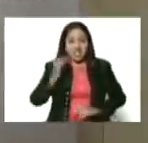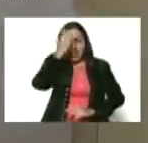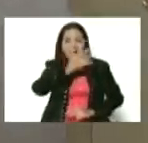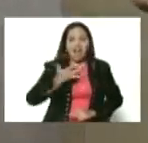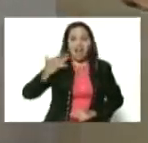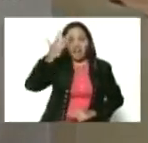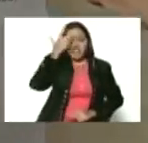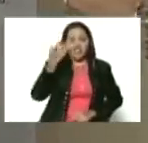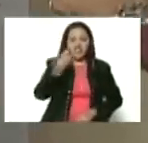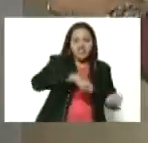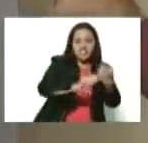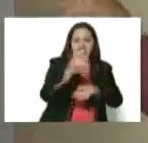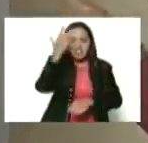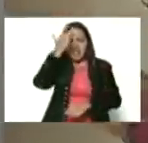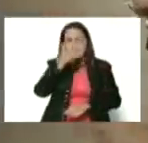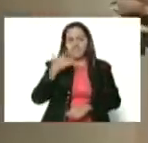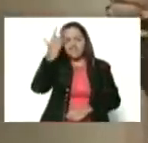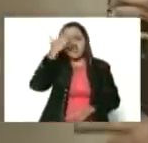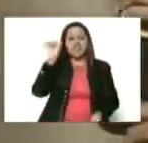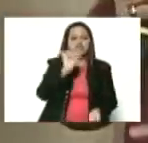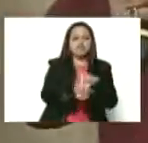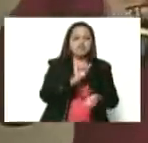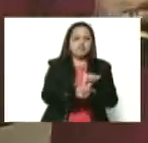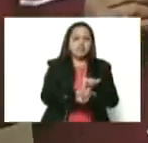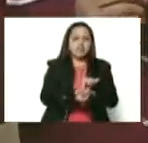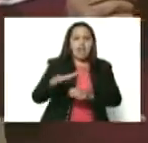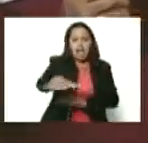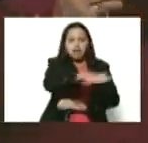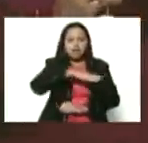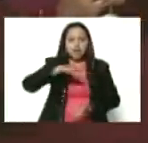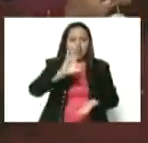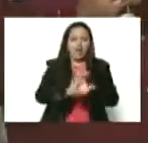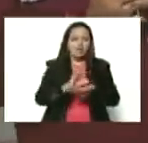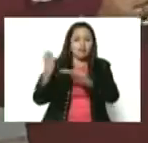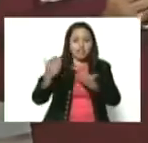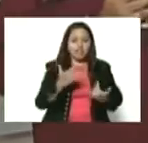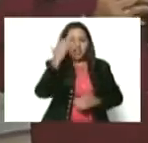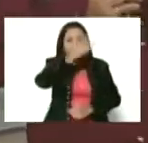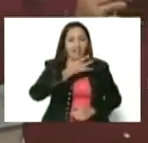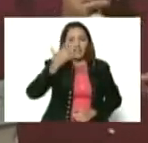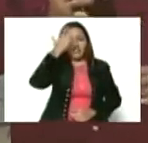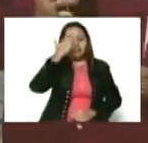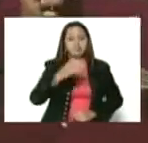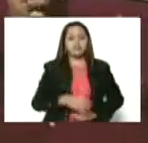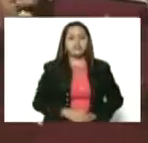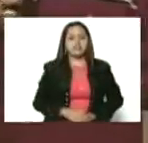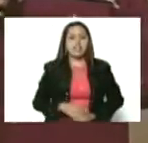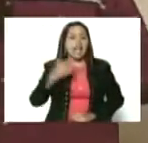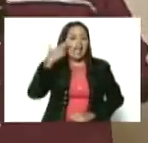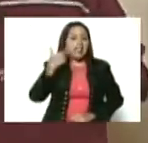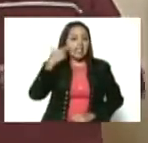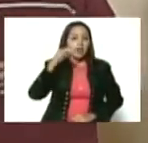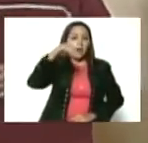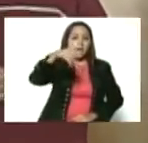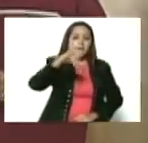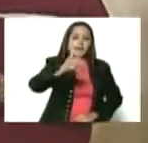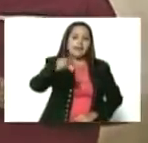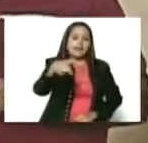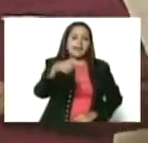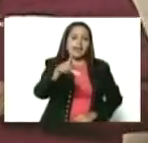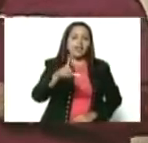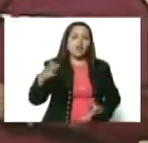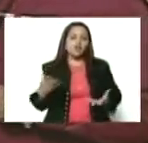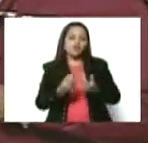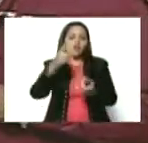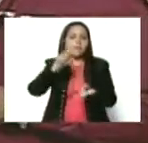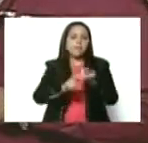negrera, la esclavitud en las ciudades y en el campo. Venían de África el negro Miguel y su esposa la reina Guiomar.